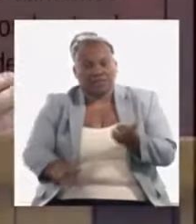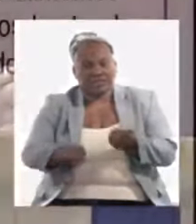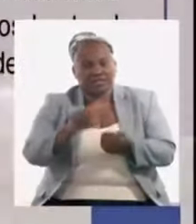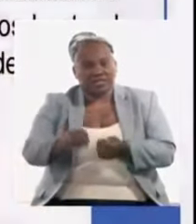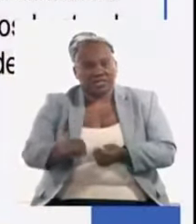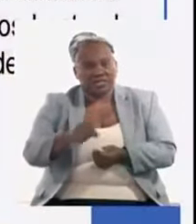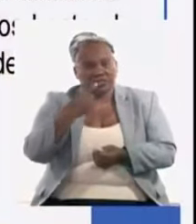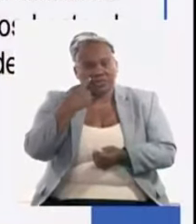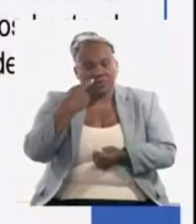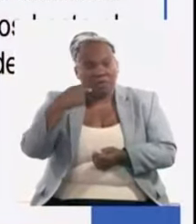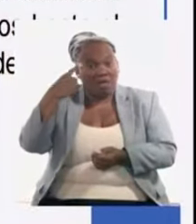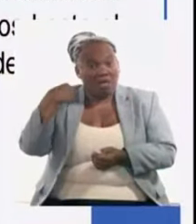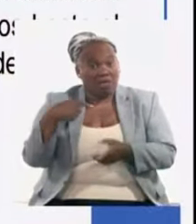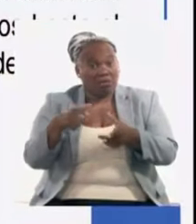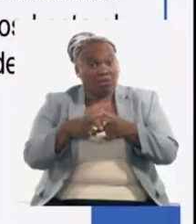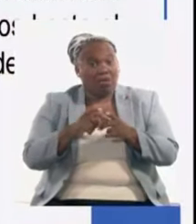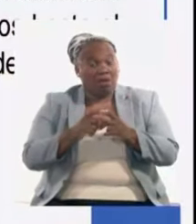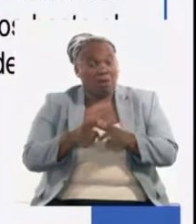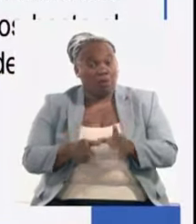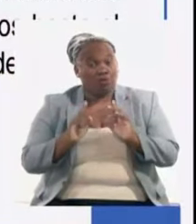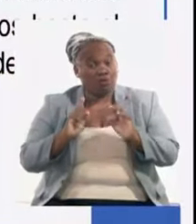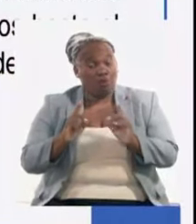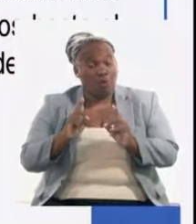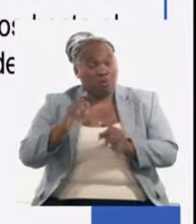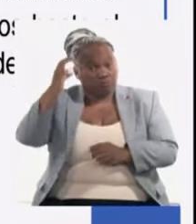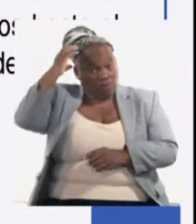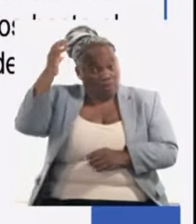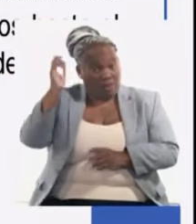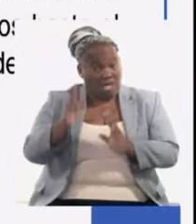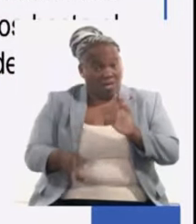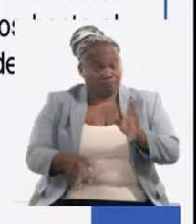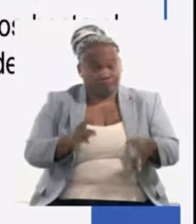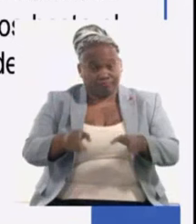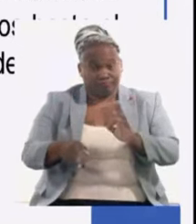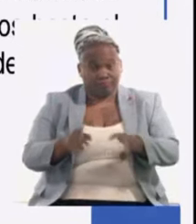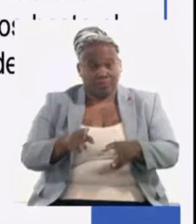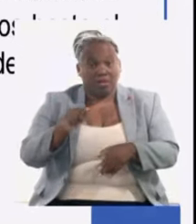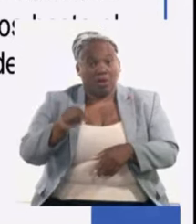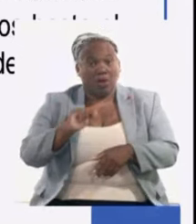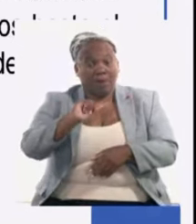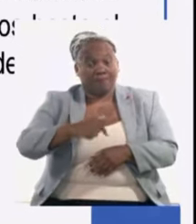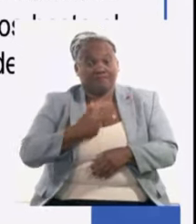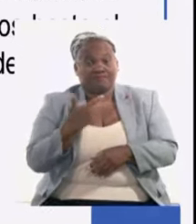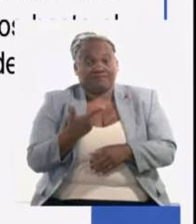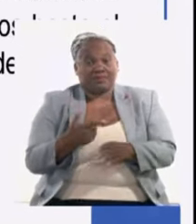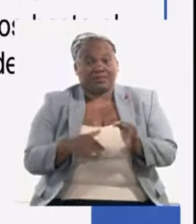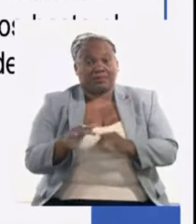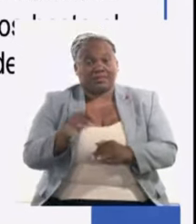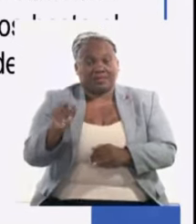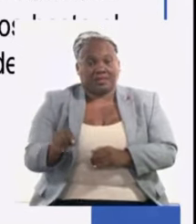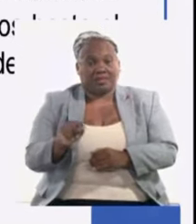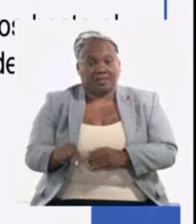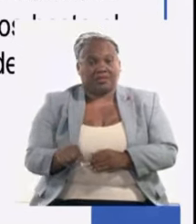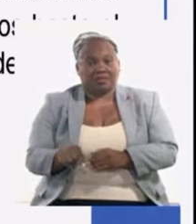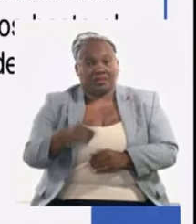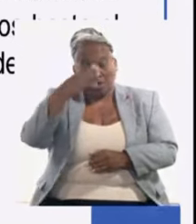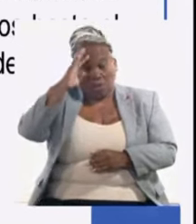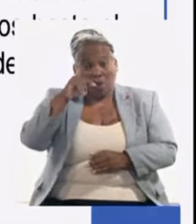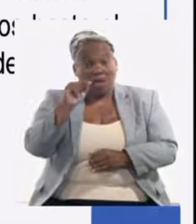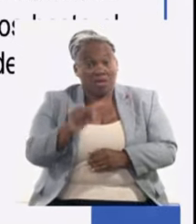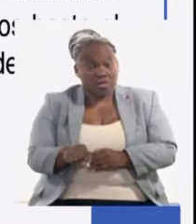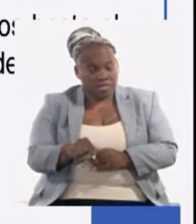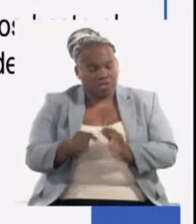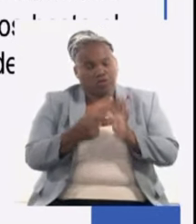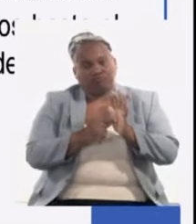en reunión ayer con los gobernadores con indicaciones precisas del primer ministro vicepresidente de la república y es un capítulo abierto que tenemos en el plan que no